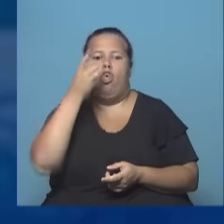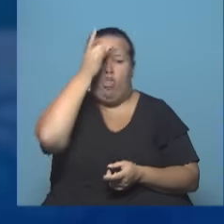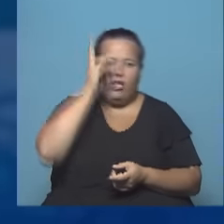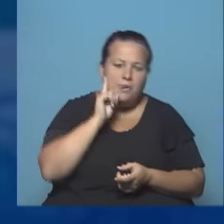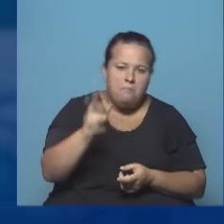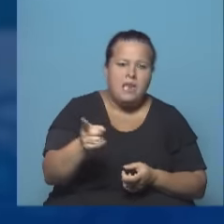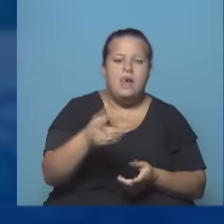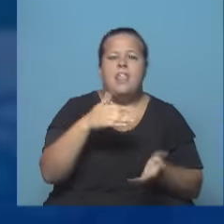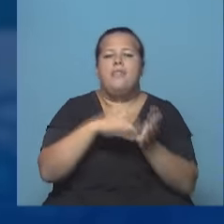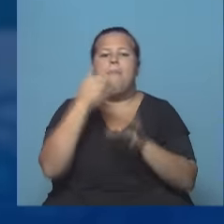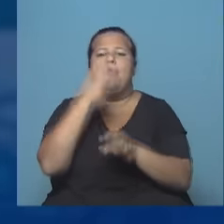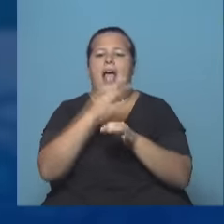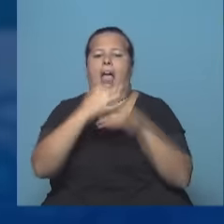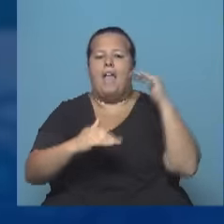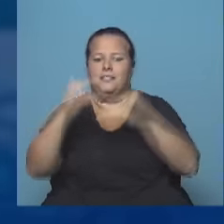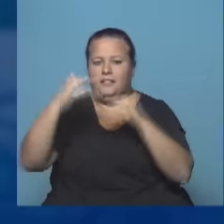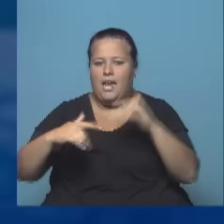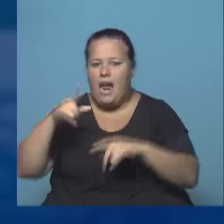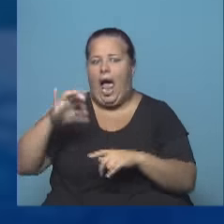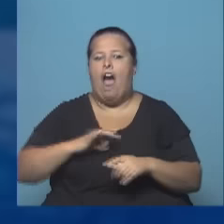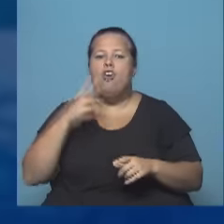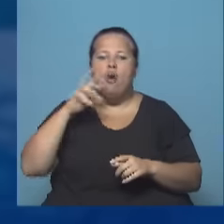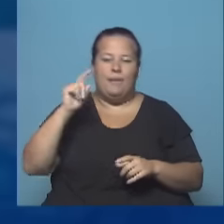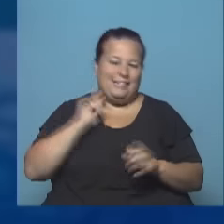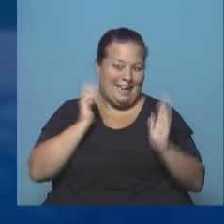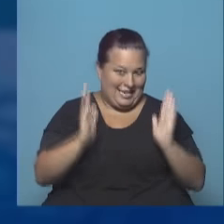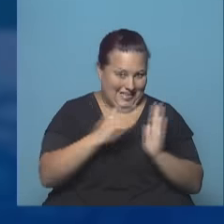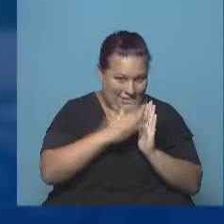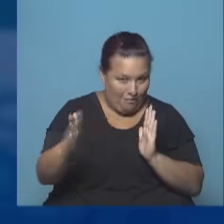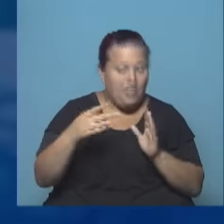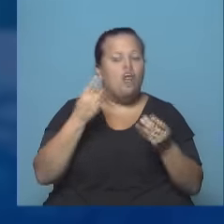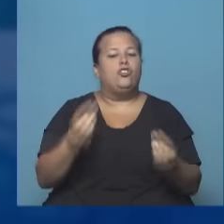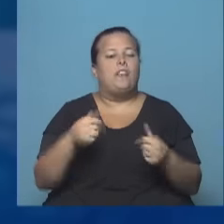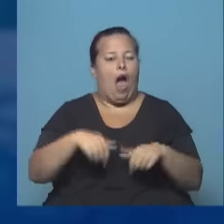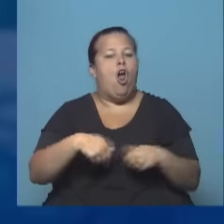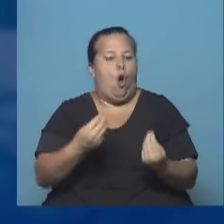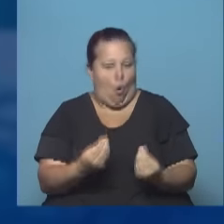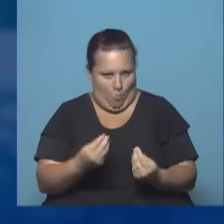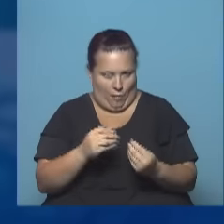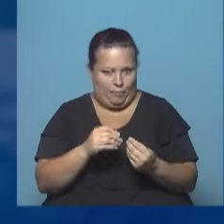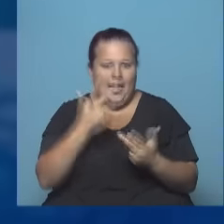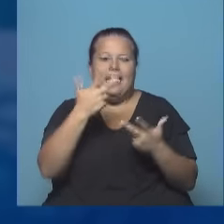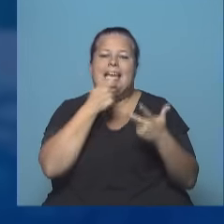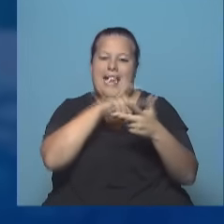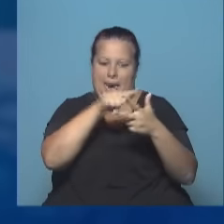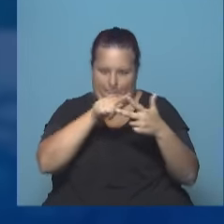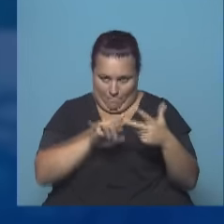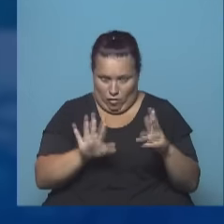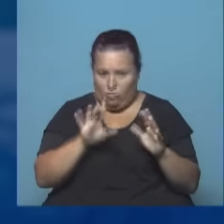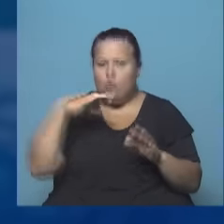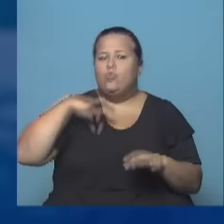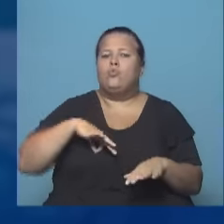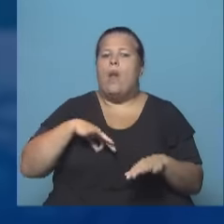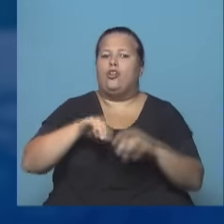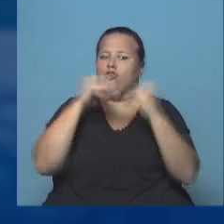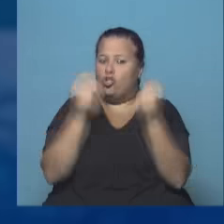.000, de acuerdo a la categoría que tenías en el año 2013. En año 2013, claro. Entonces, que vamos a tener ahora... Tomamos tres ejemplos. A ver. Son sueldos